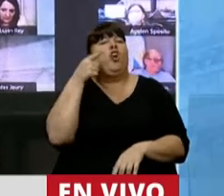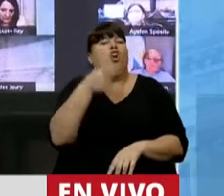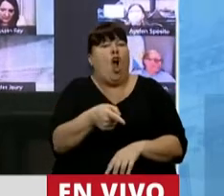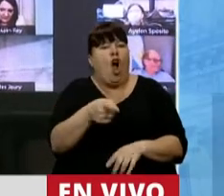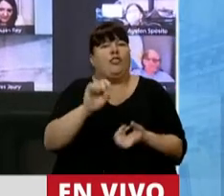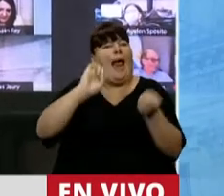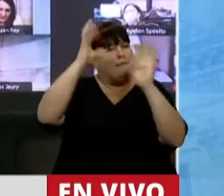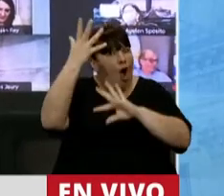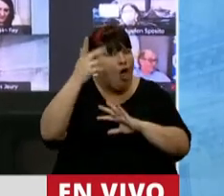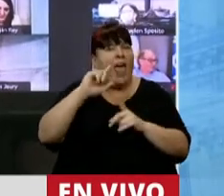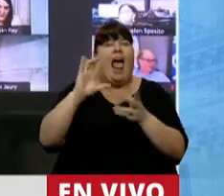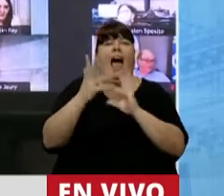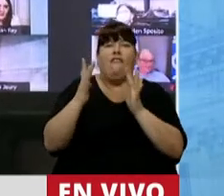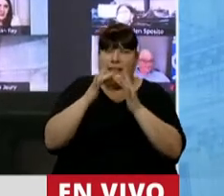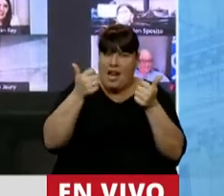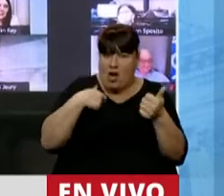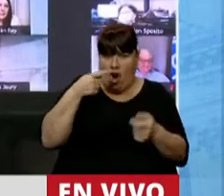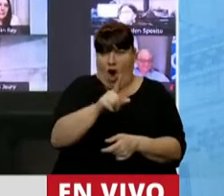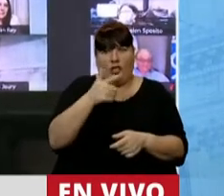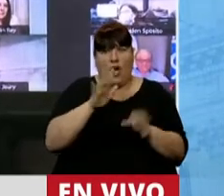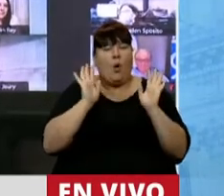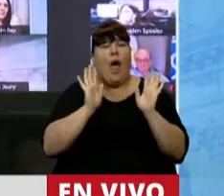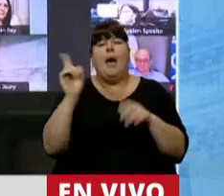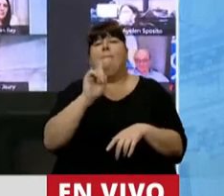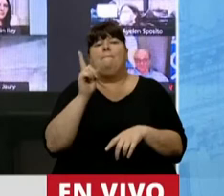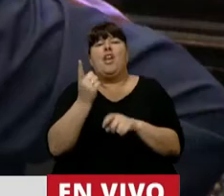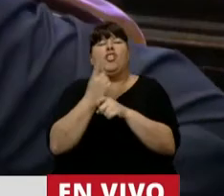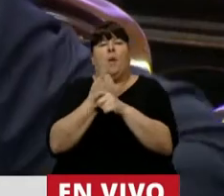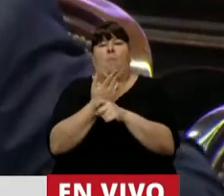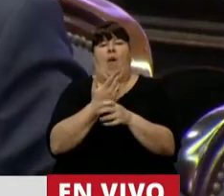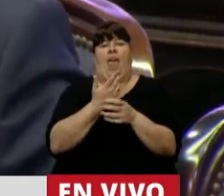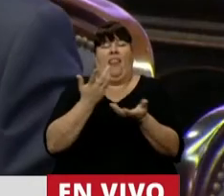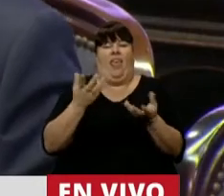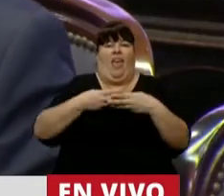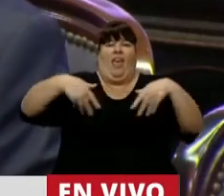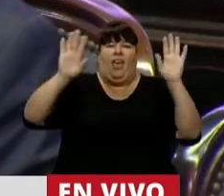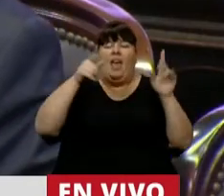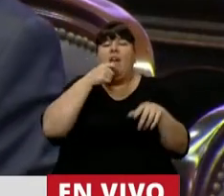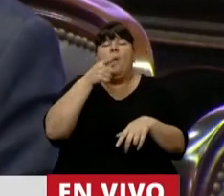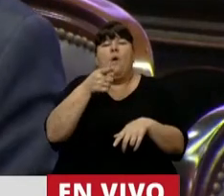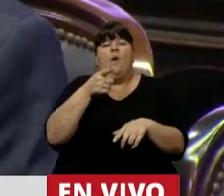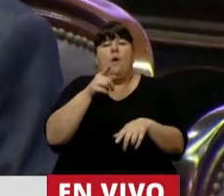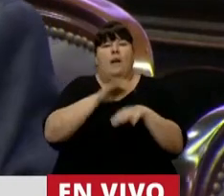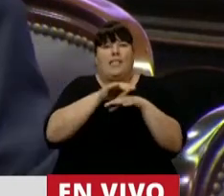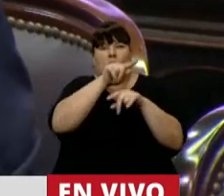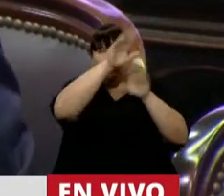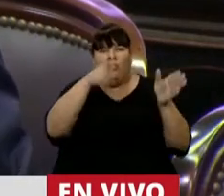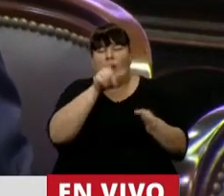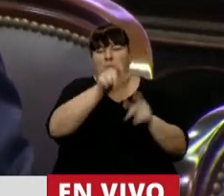contra de la modernidad ni de la herramienta. Pero esto no se puede disociar de las manos en las cuales está.